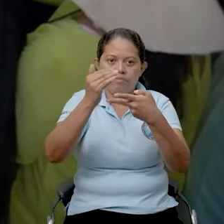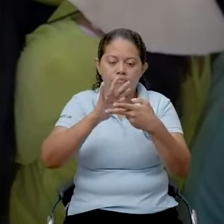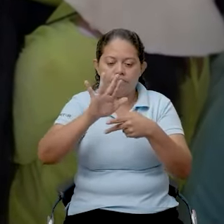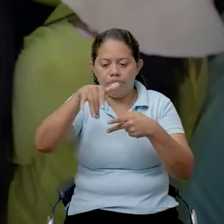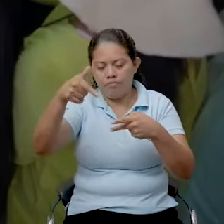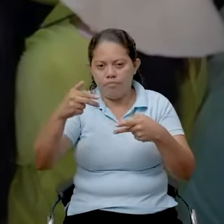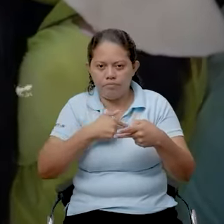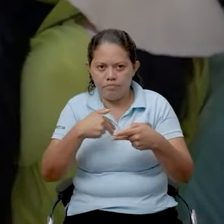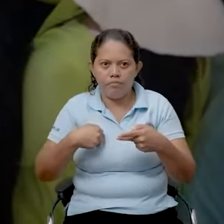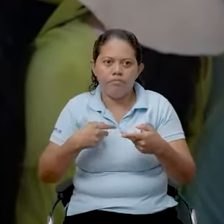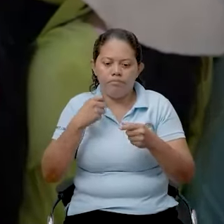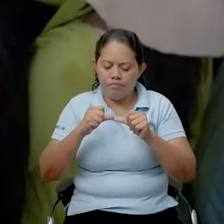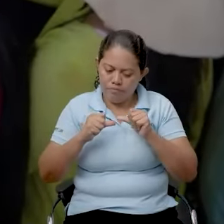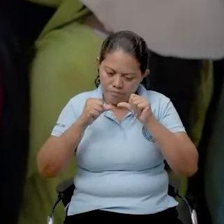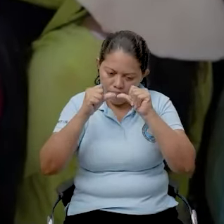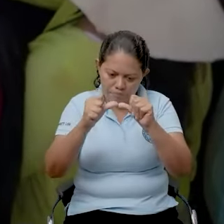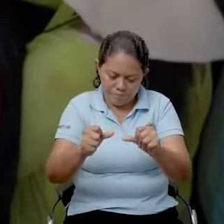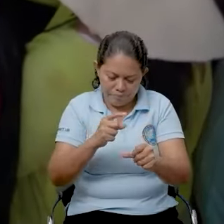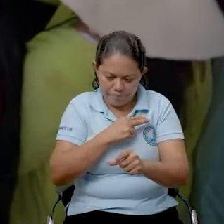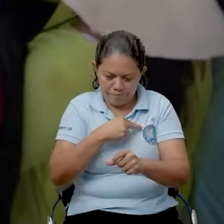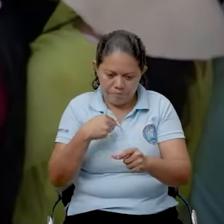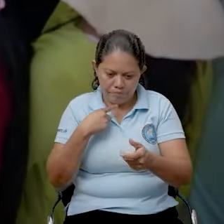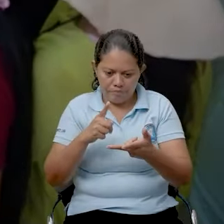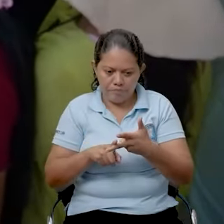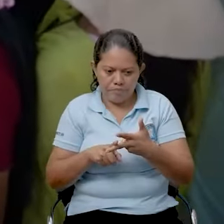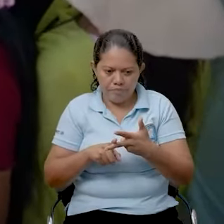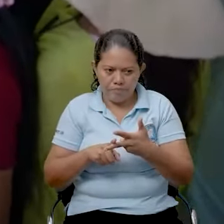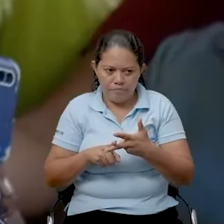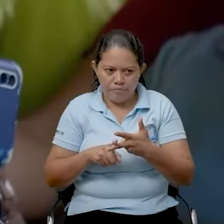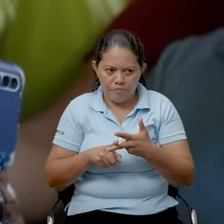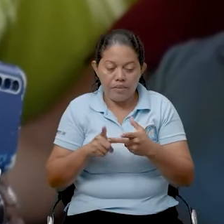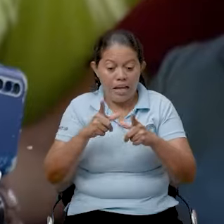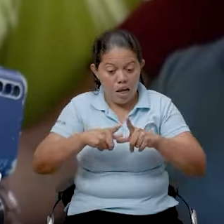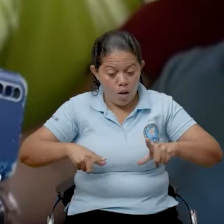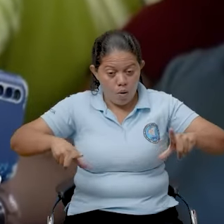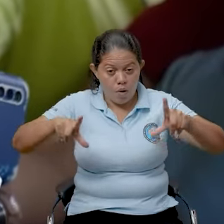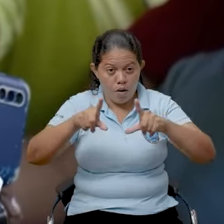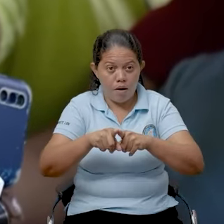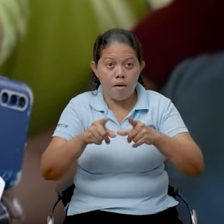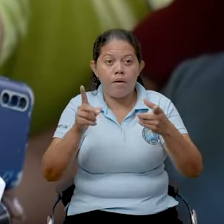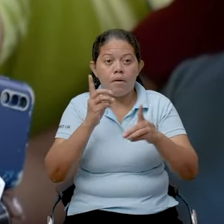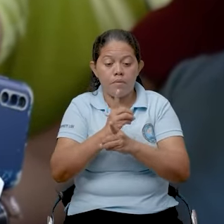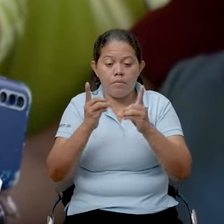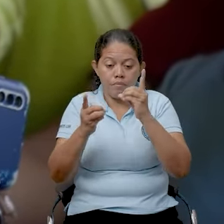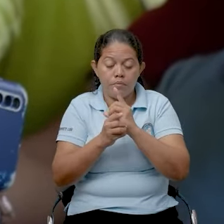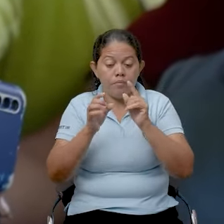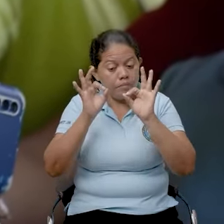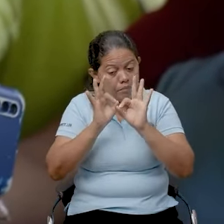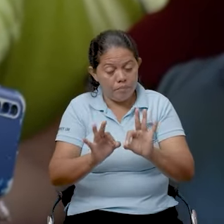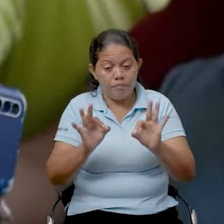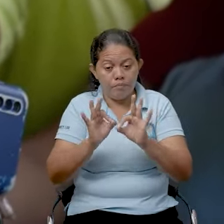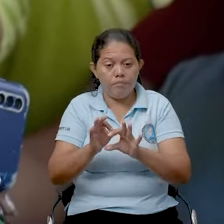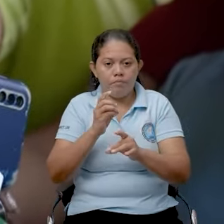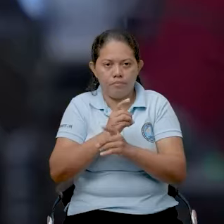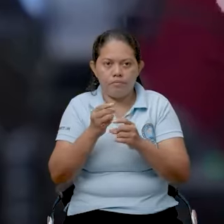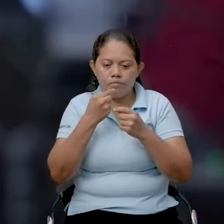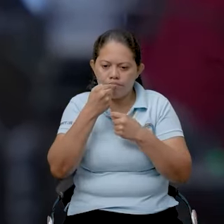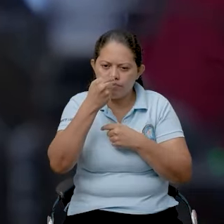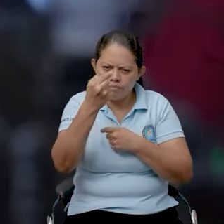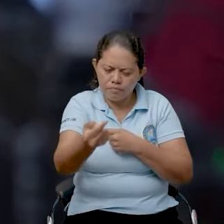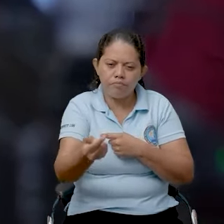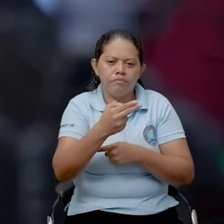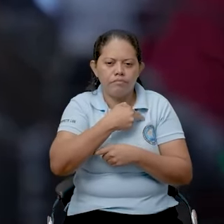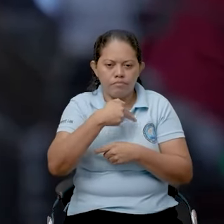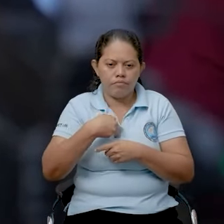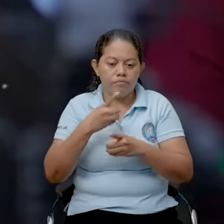después de eso sigue el lugar, ponerle todas las condiciones que nos dicen que